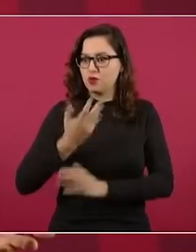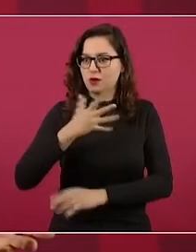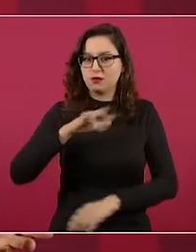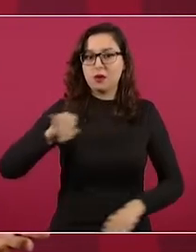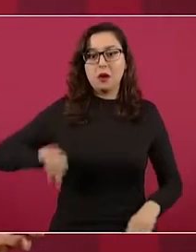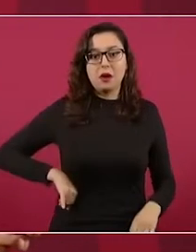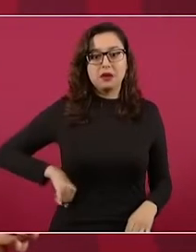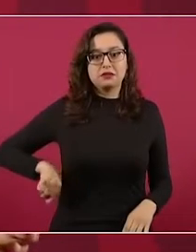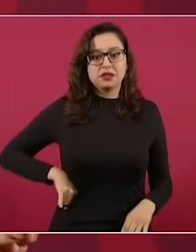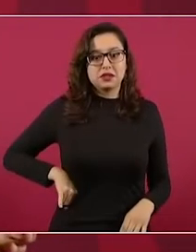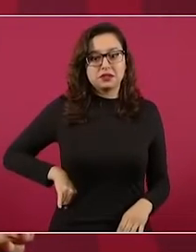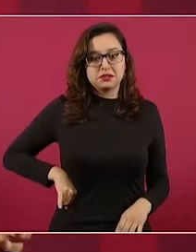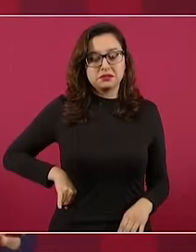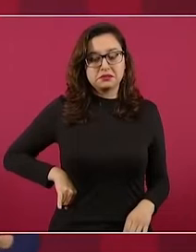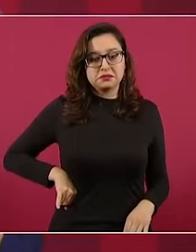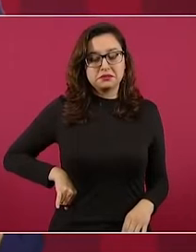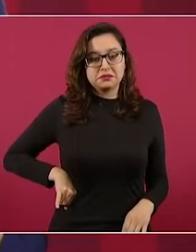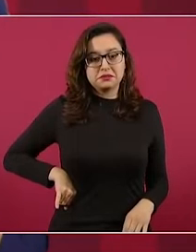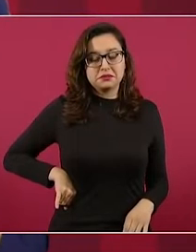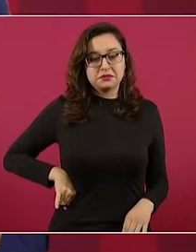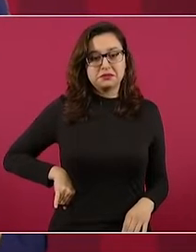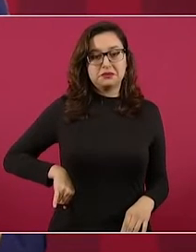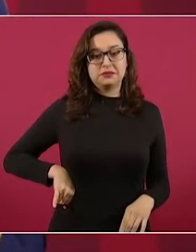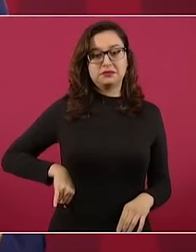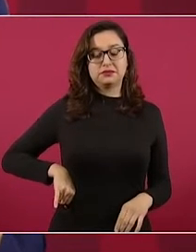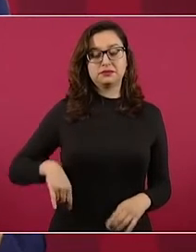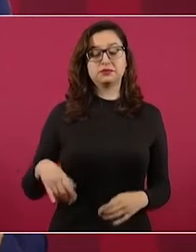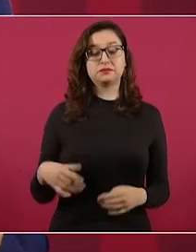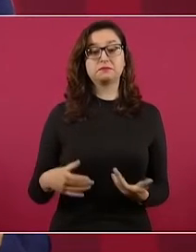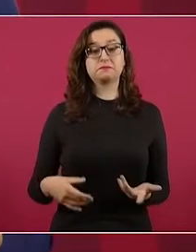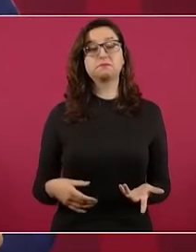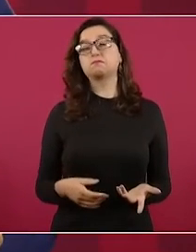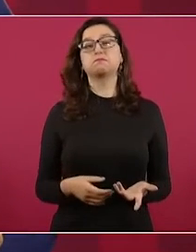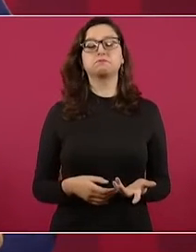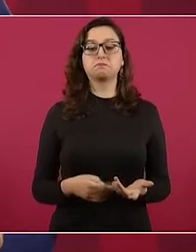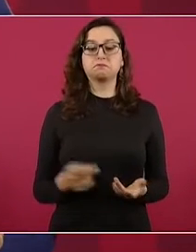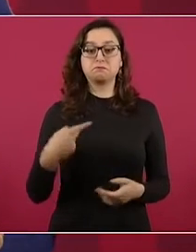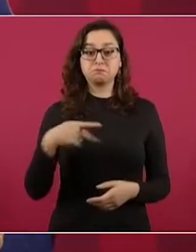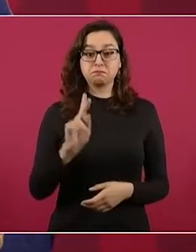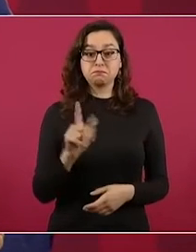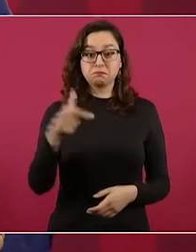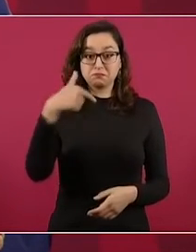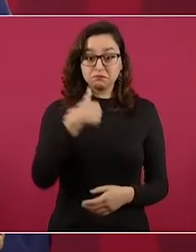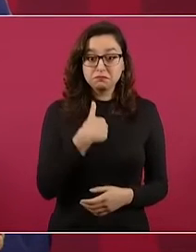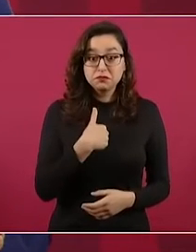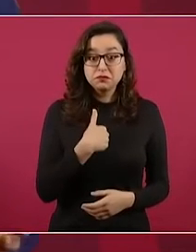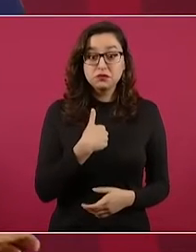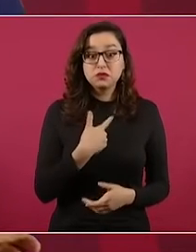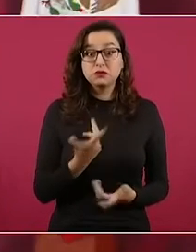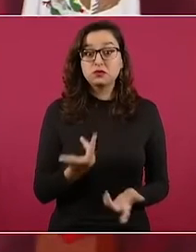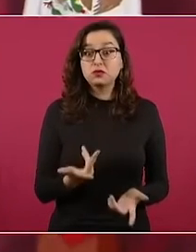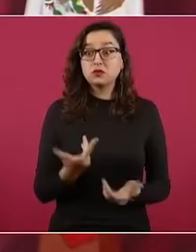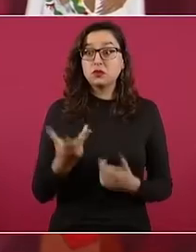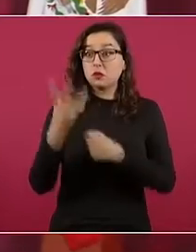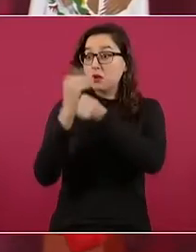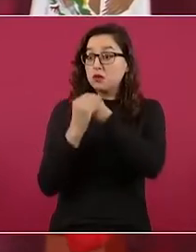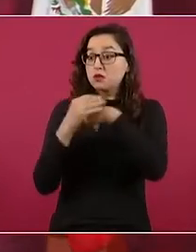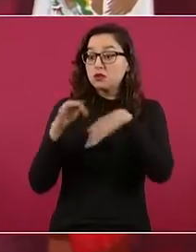voy yo a rendirme, nunca.